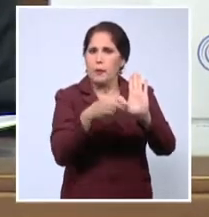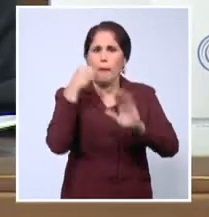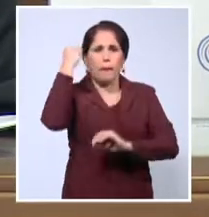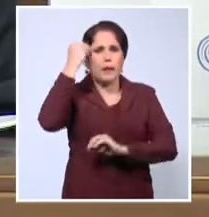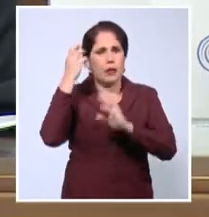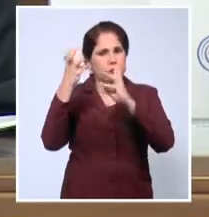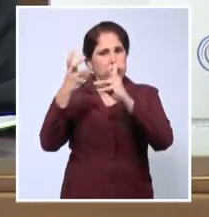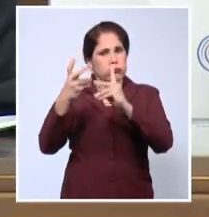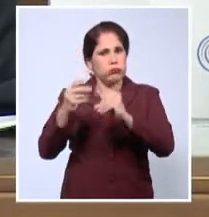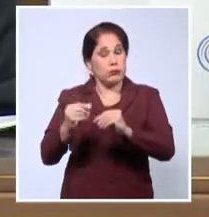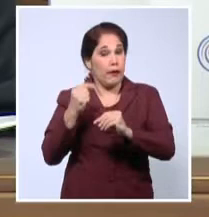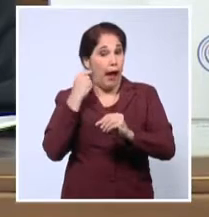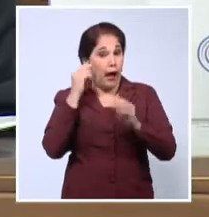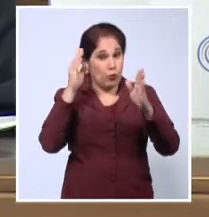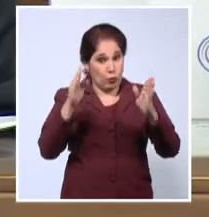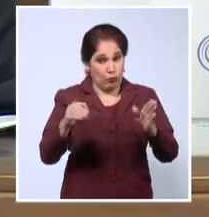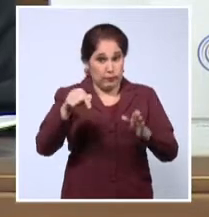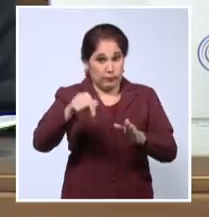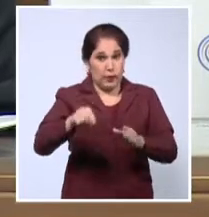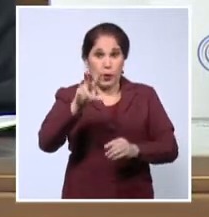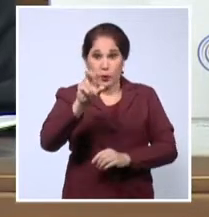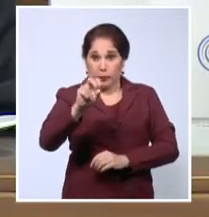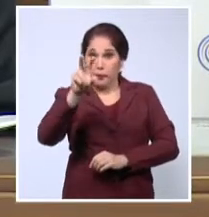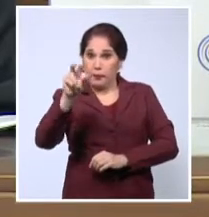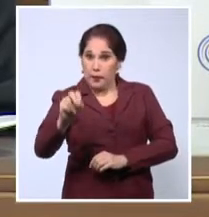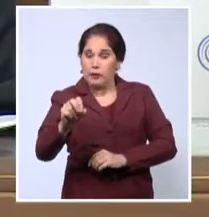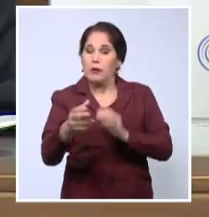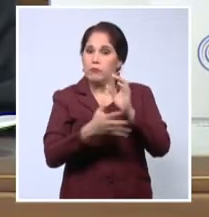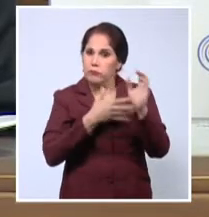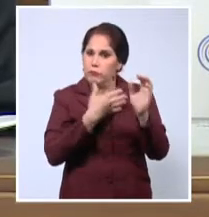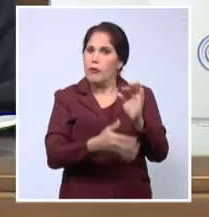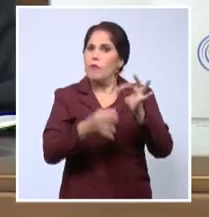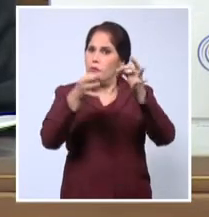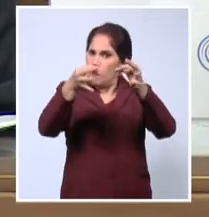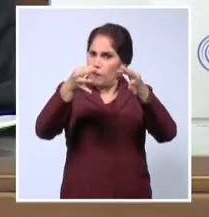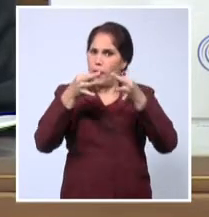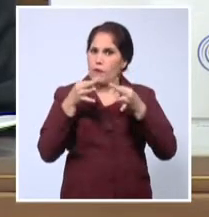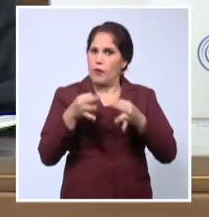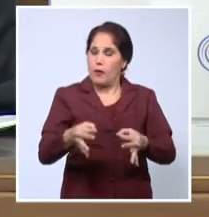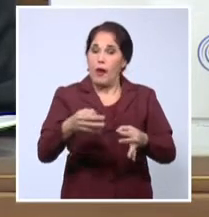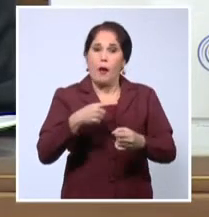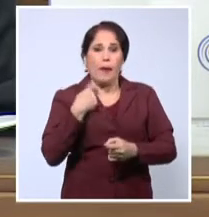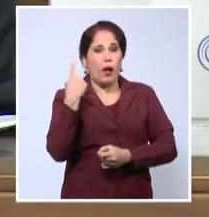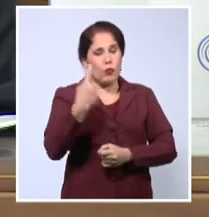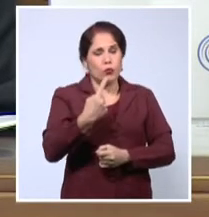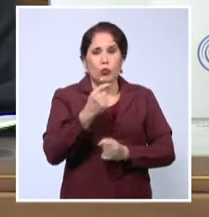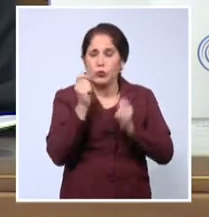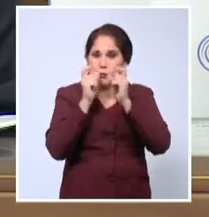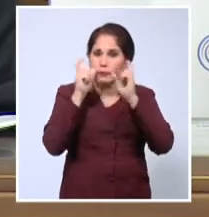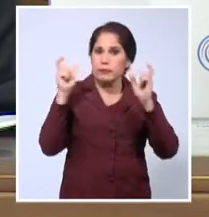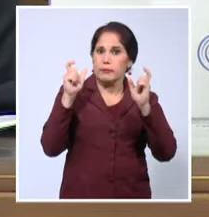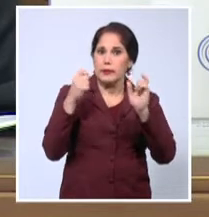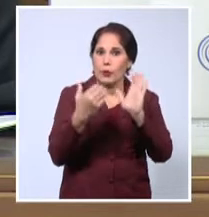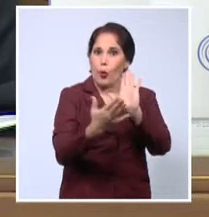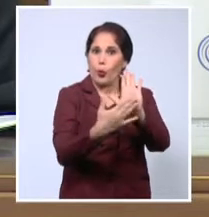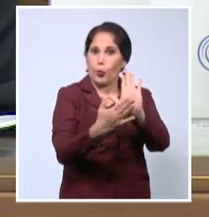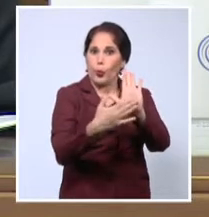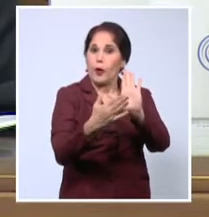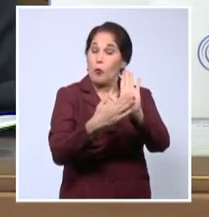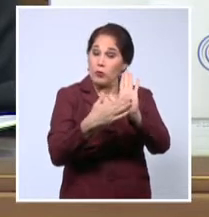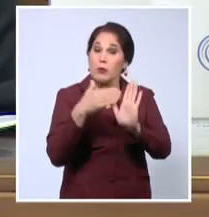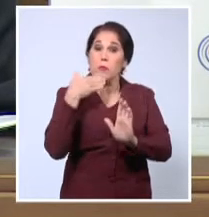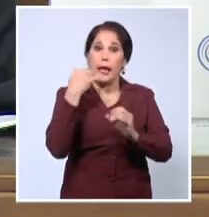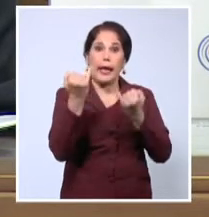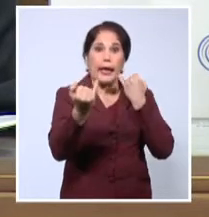resultados de este año realmente nos demuestran que hay un gran